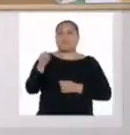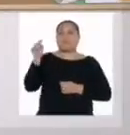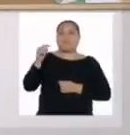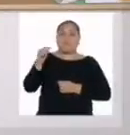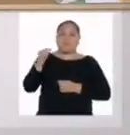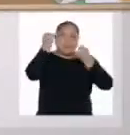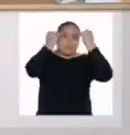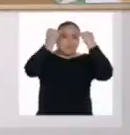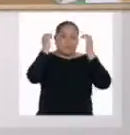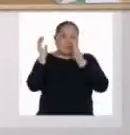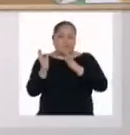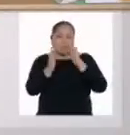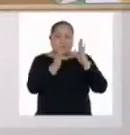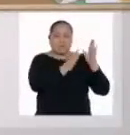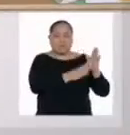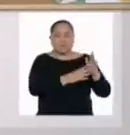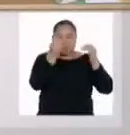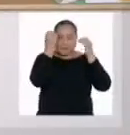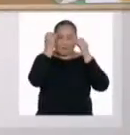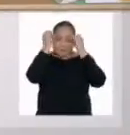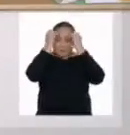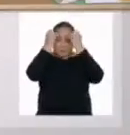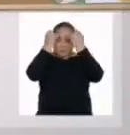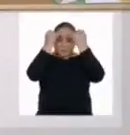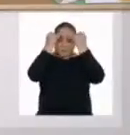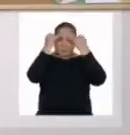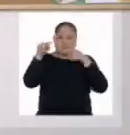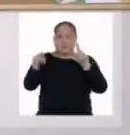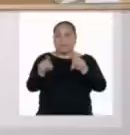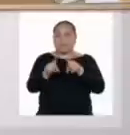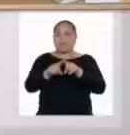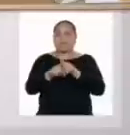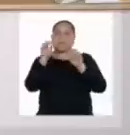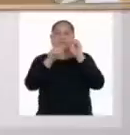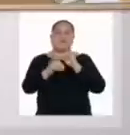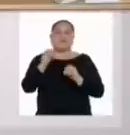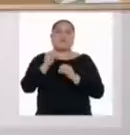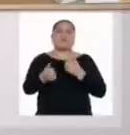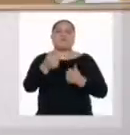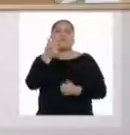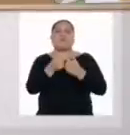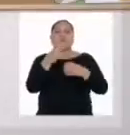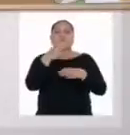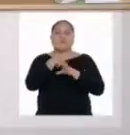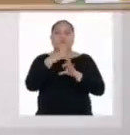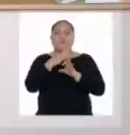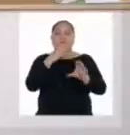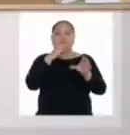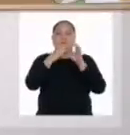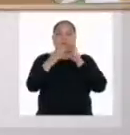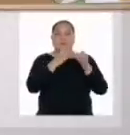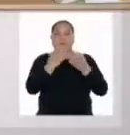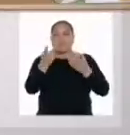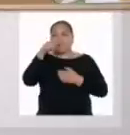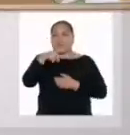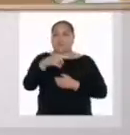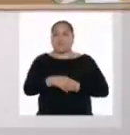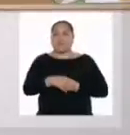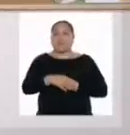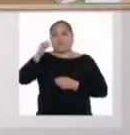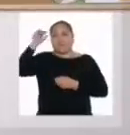función de ellos que organizaremos nuestras ideas. Eso también determinará el tipo de comunicación que queramos lograr.